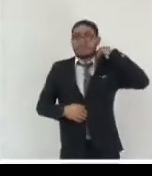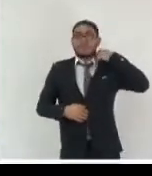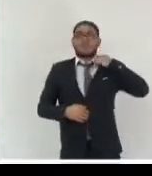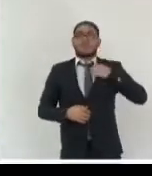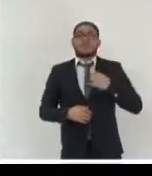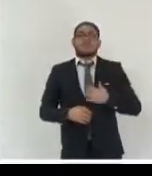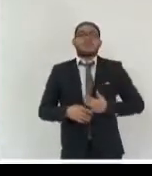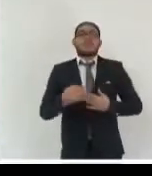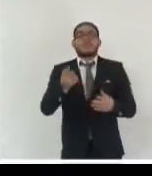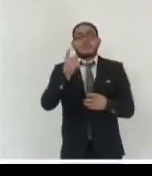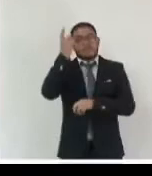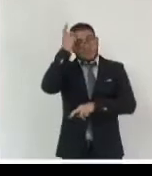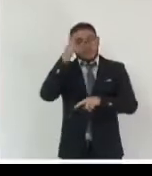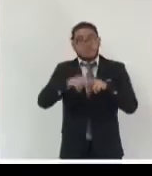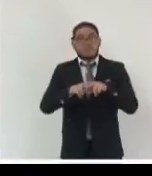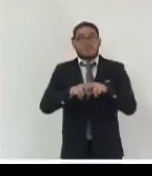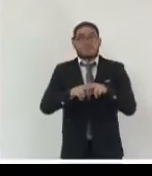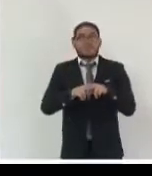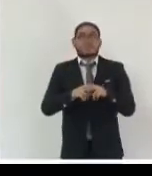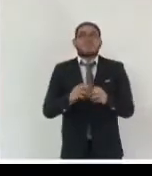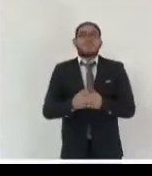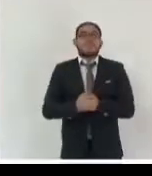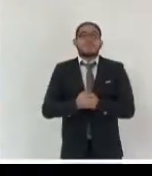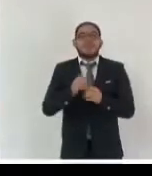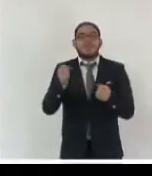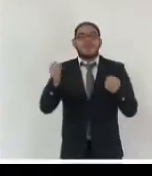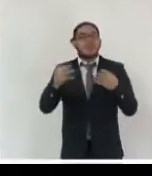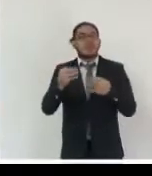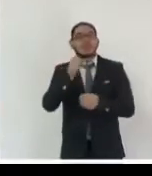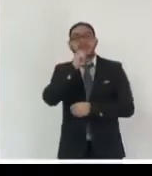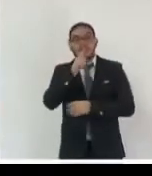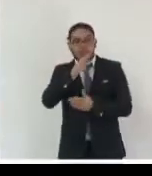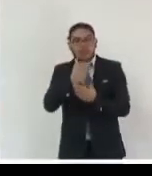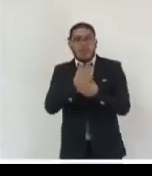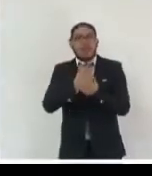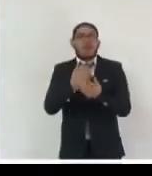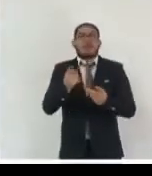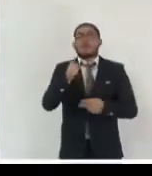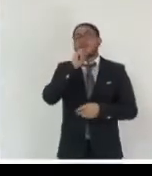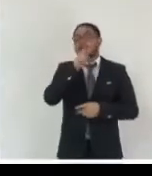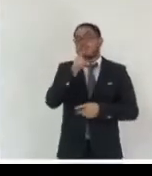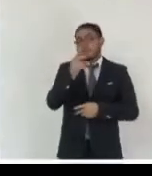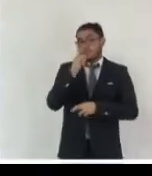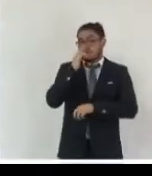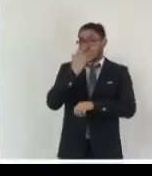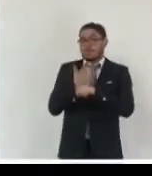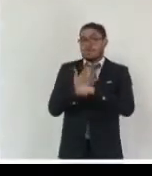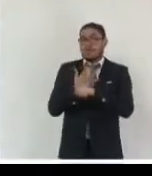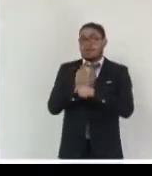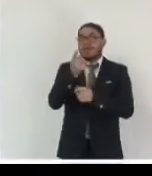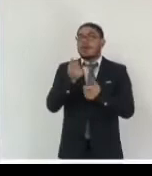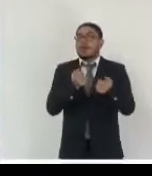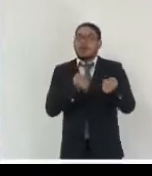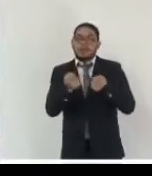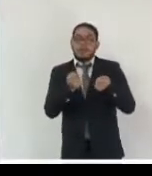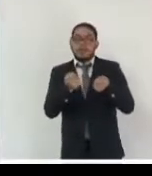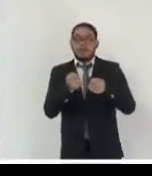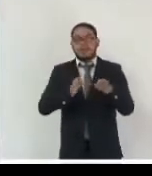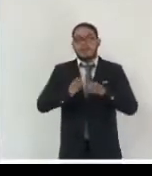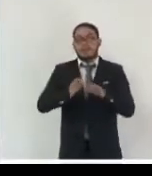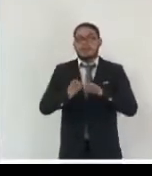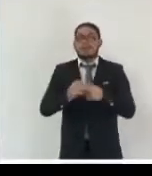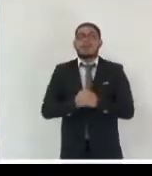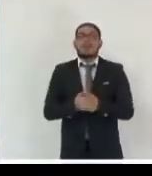directora de archivo, la maestra Neftali Lisset, Aro Vázquez, quien será la encargada de conducir los trabajos.